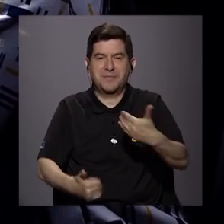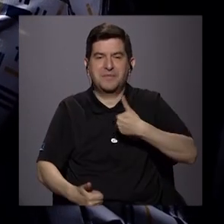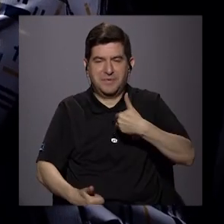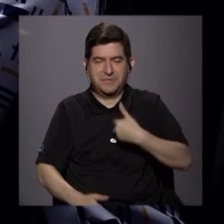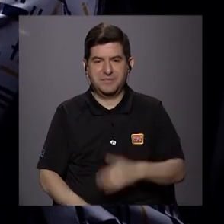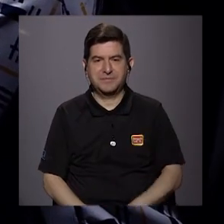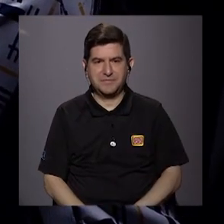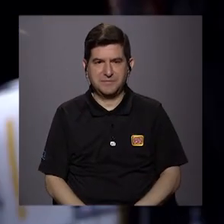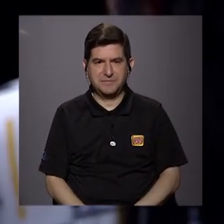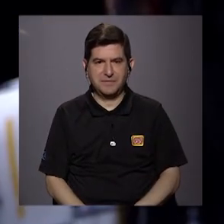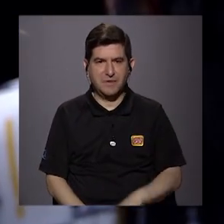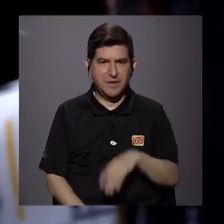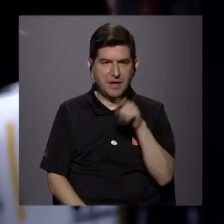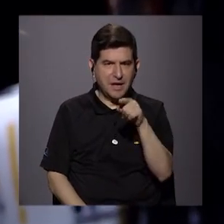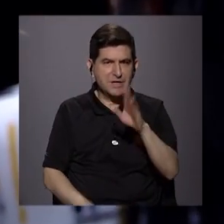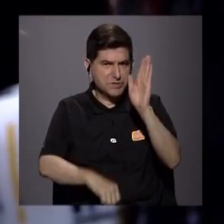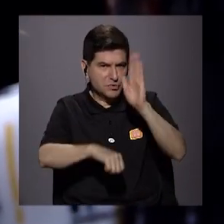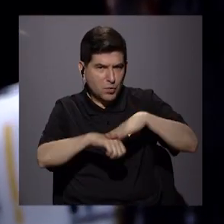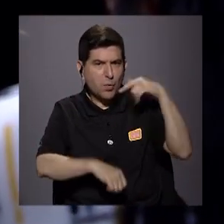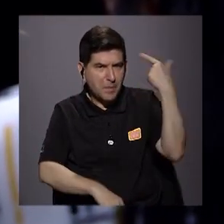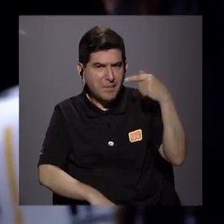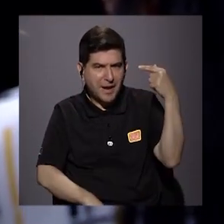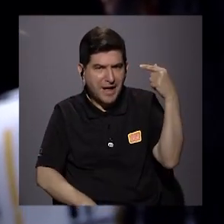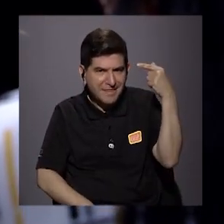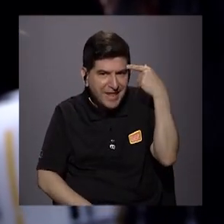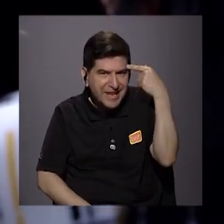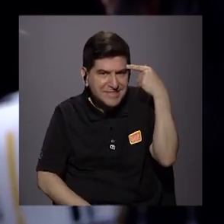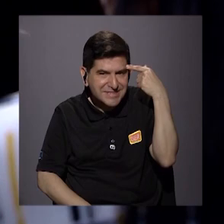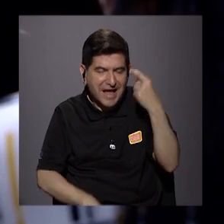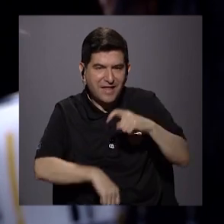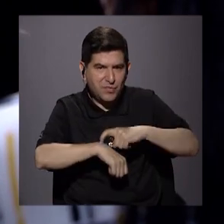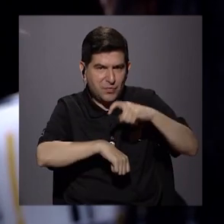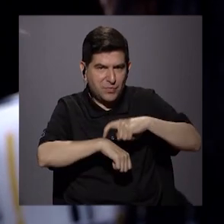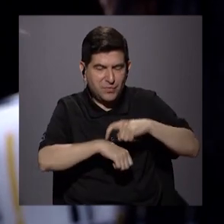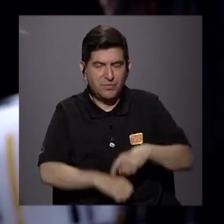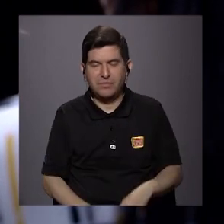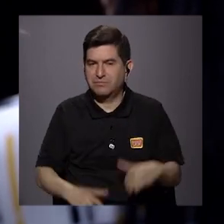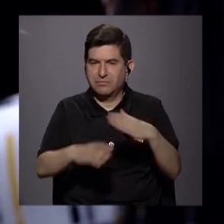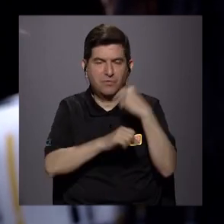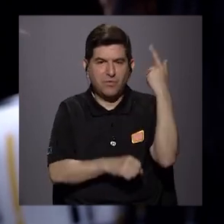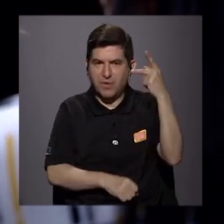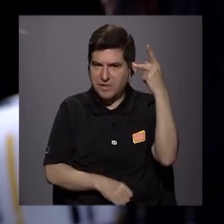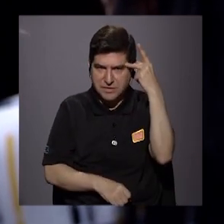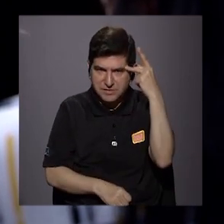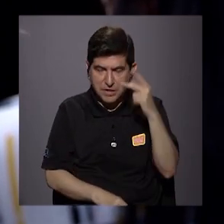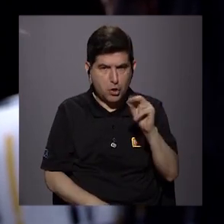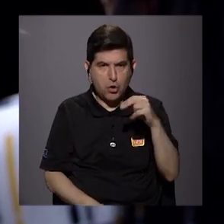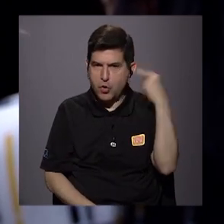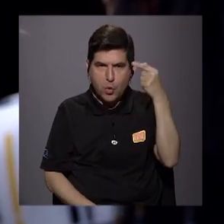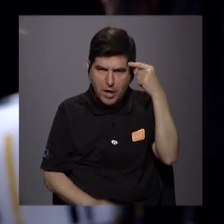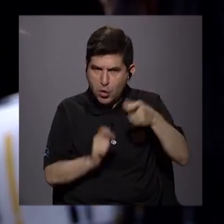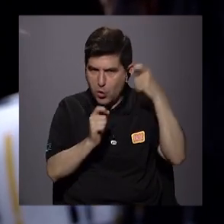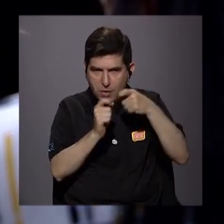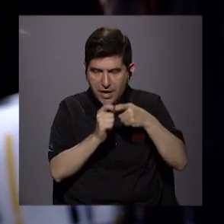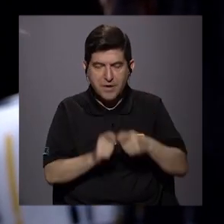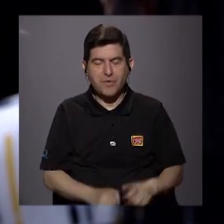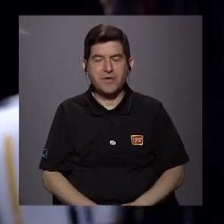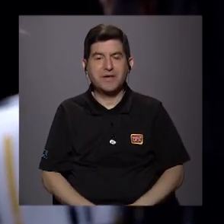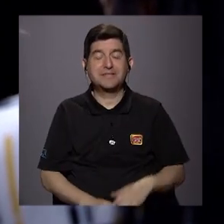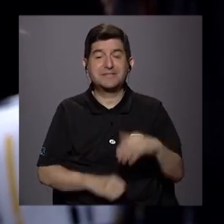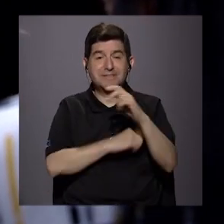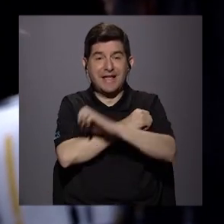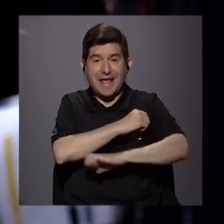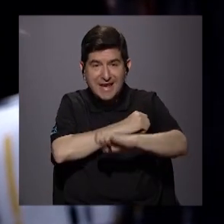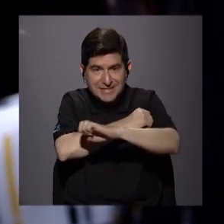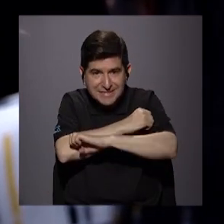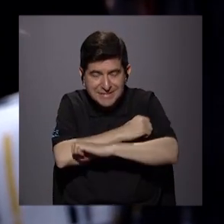O sea, es, perdóname, es culpa casi que del Estado en un momento determinado no haber hecho políticas, no de gobierno, sino de Estado, para solucionar